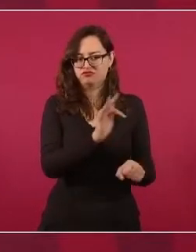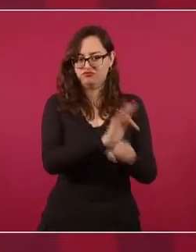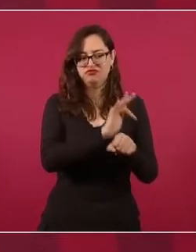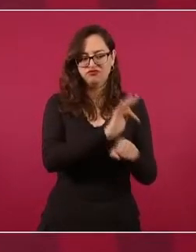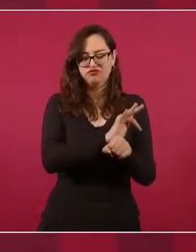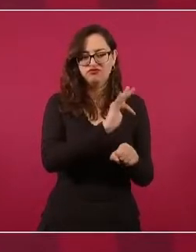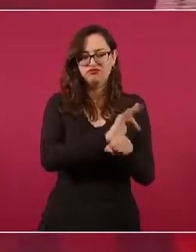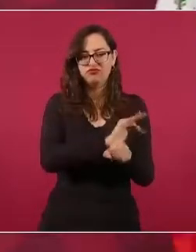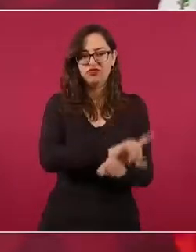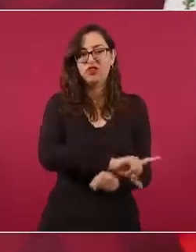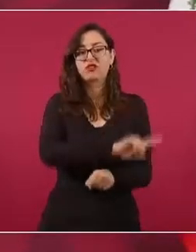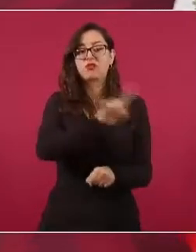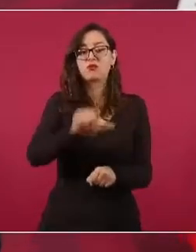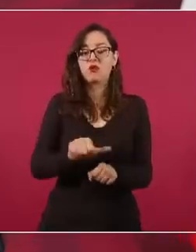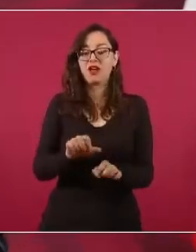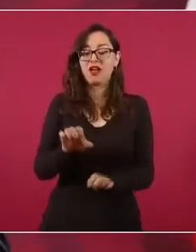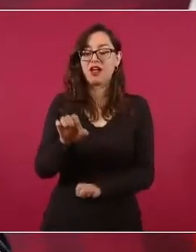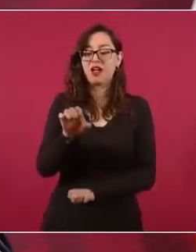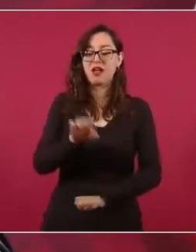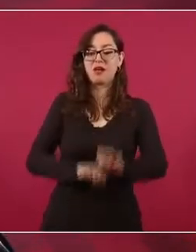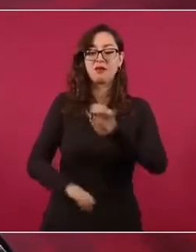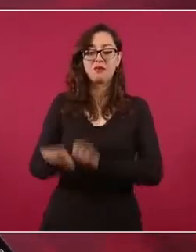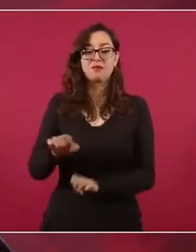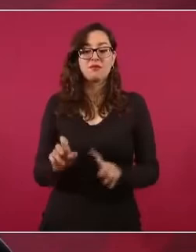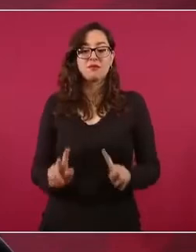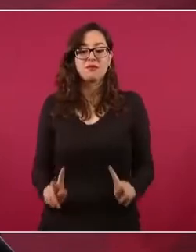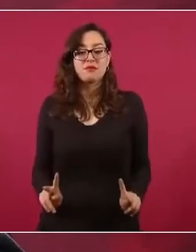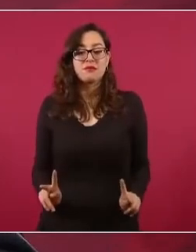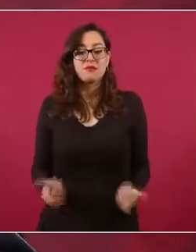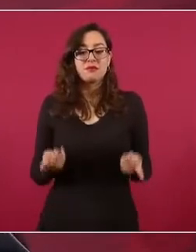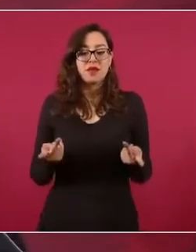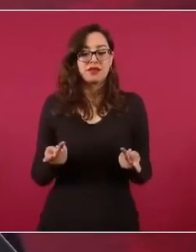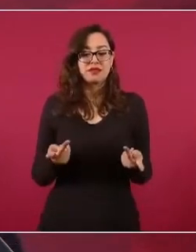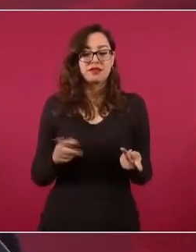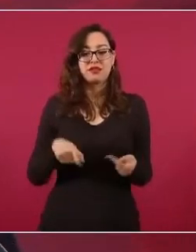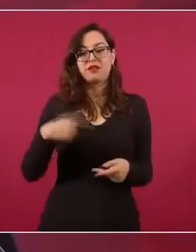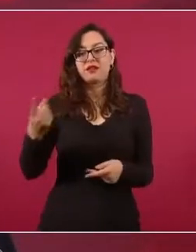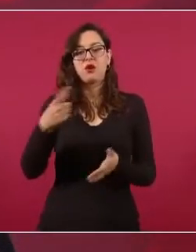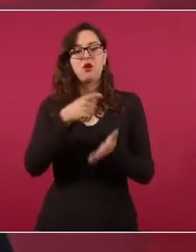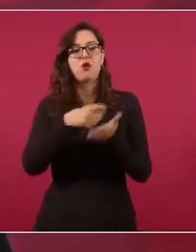a Telmex.